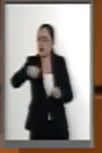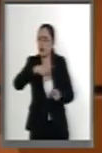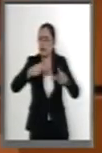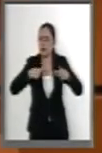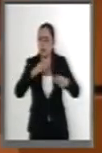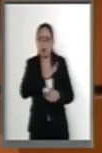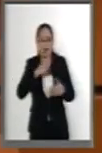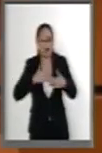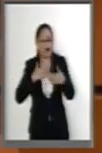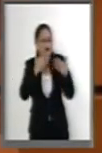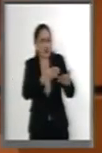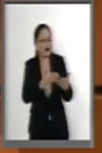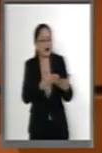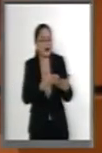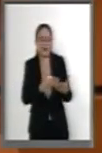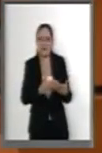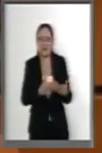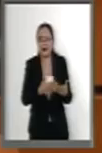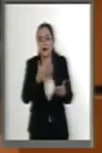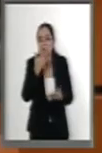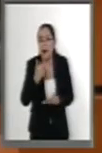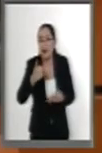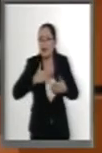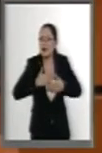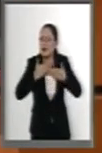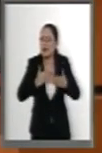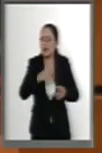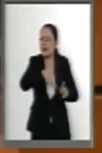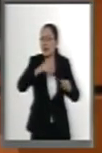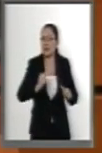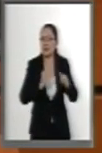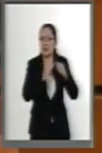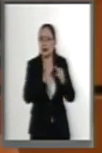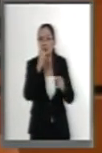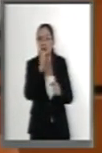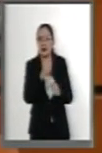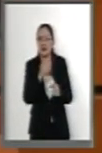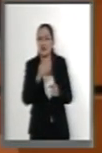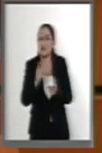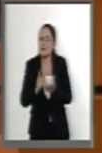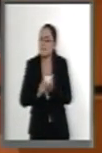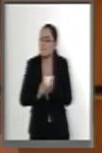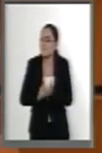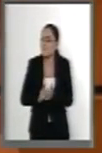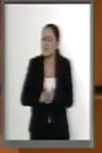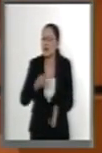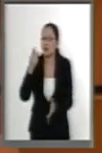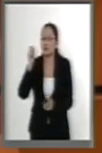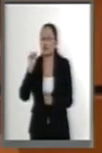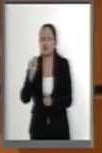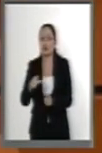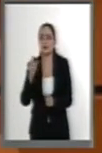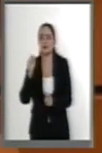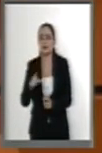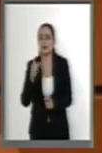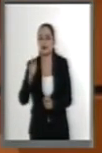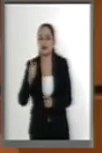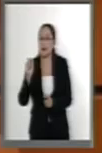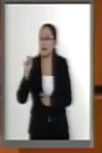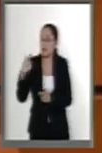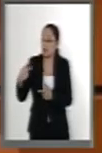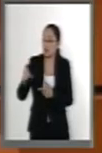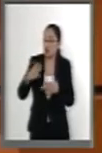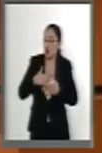que no tienen, vuelve a lo mismo. Vamos a poner gentes de la